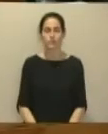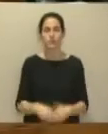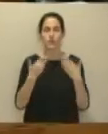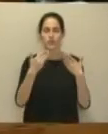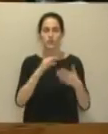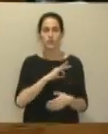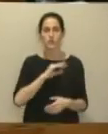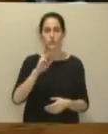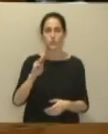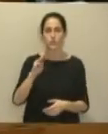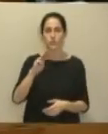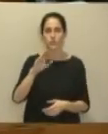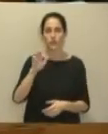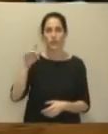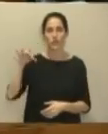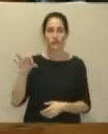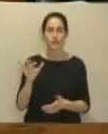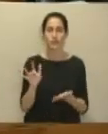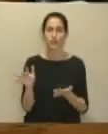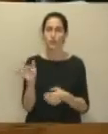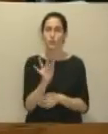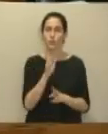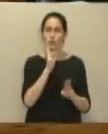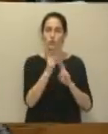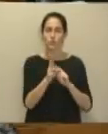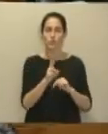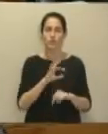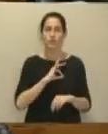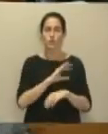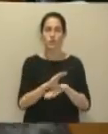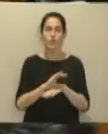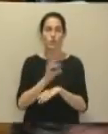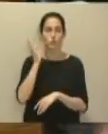Gracias, señor Prendes. Para contestar, tiene la palabra la señora consejera de Agroganadería.